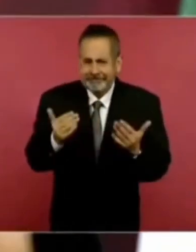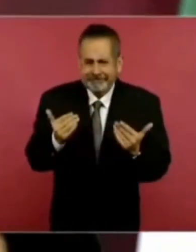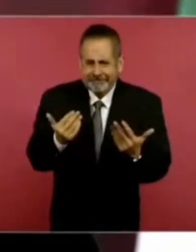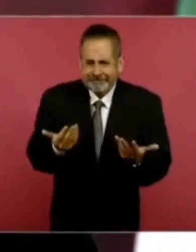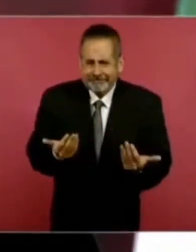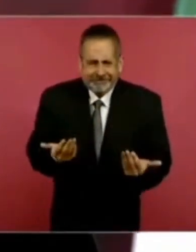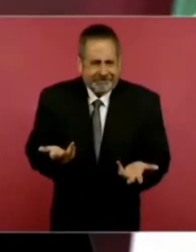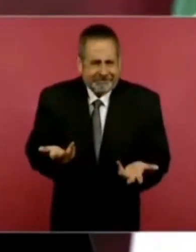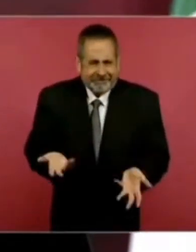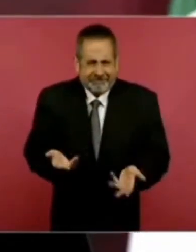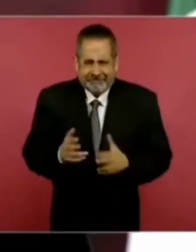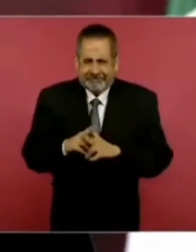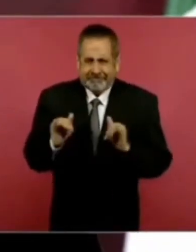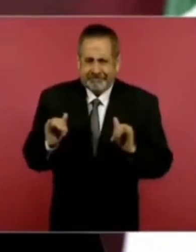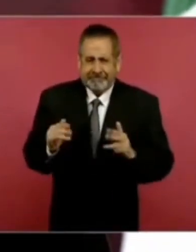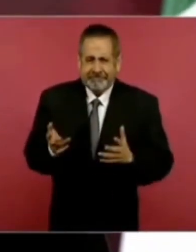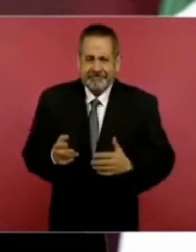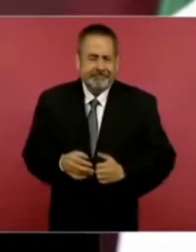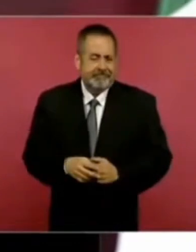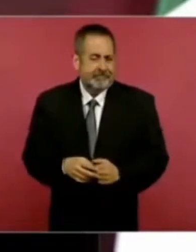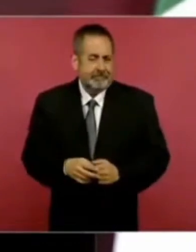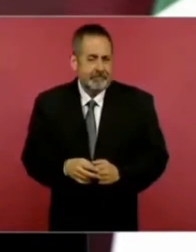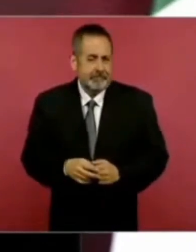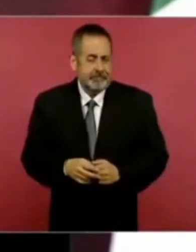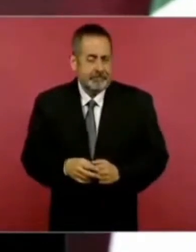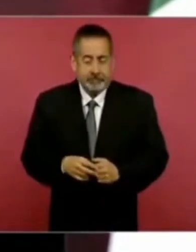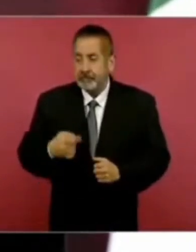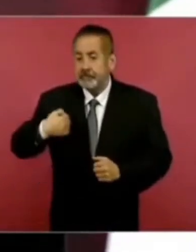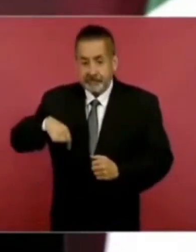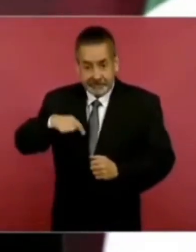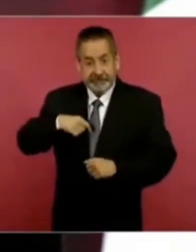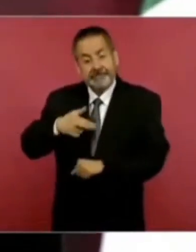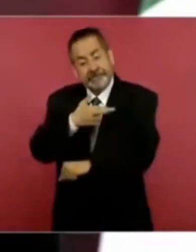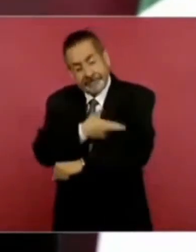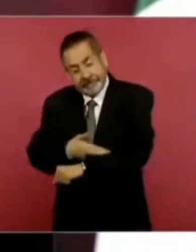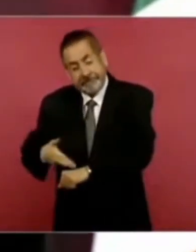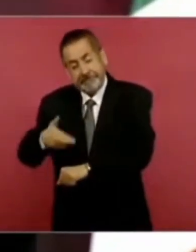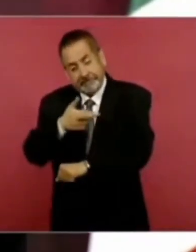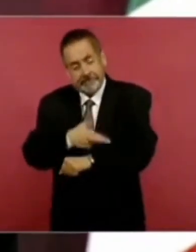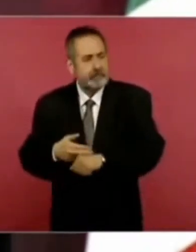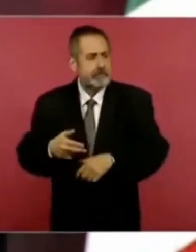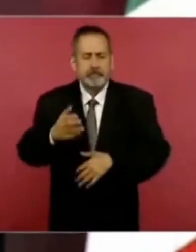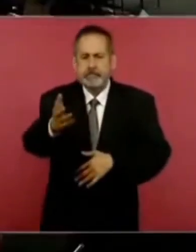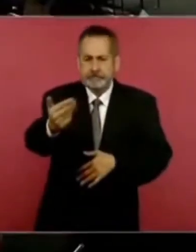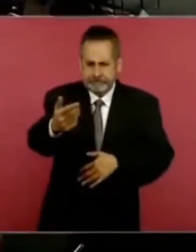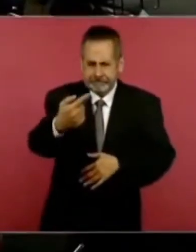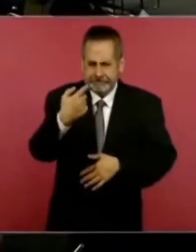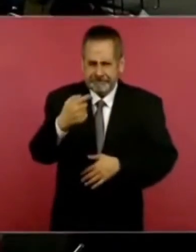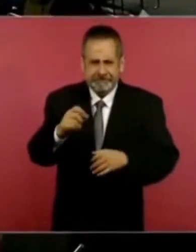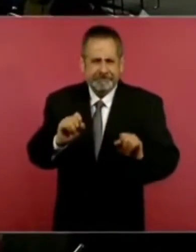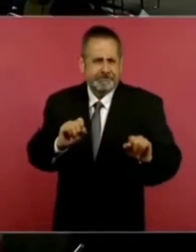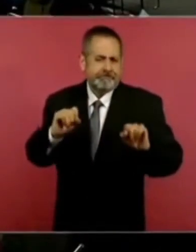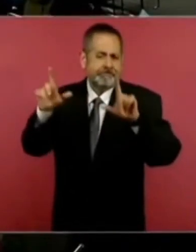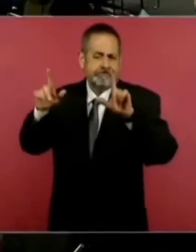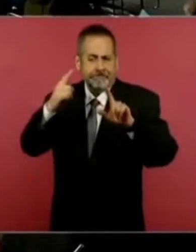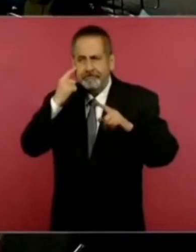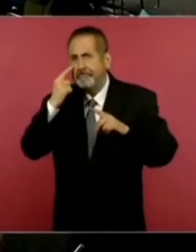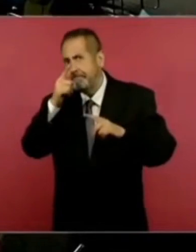Hemos sacado, a ver que te mande de favor,